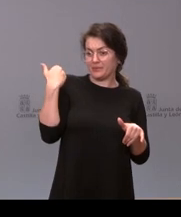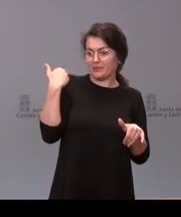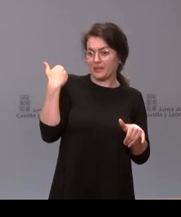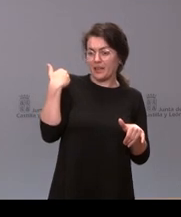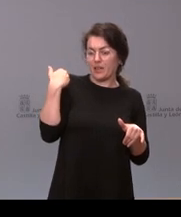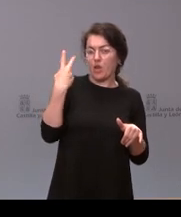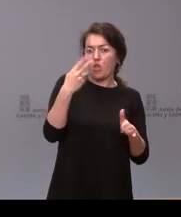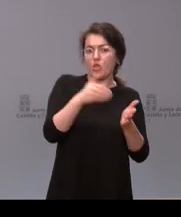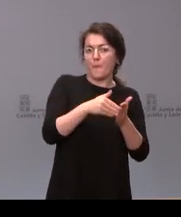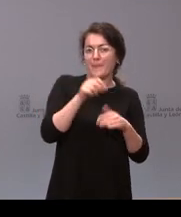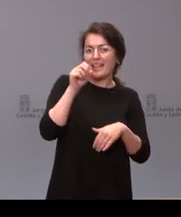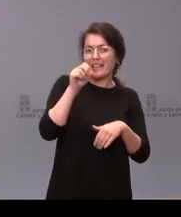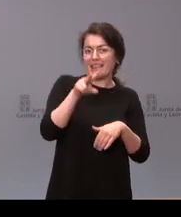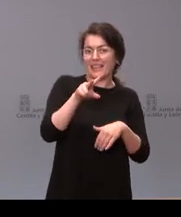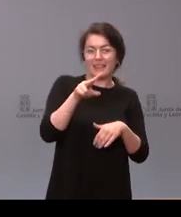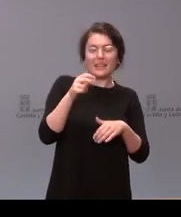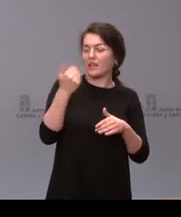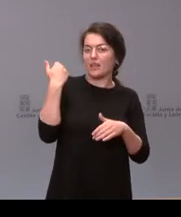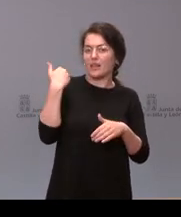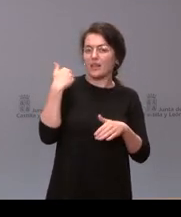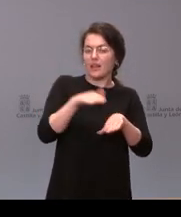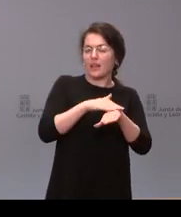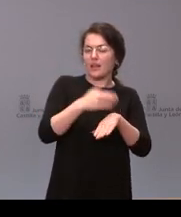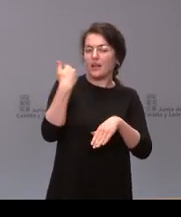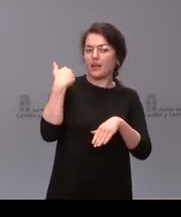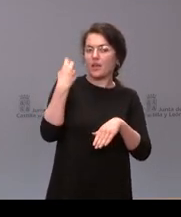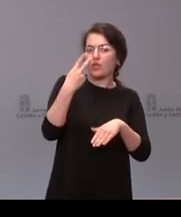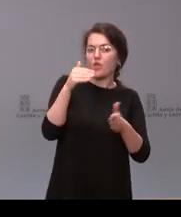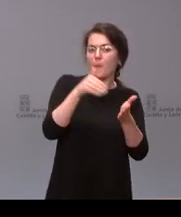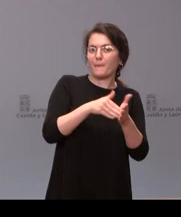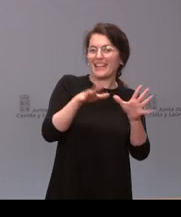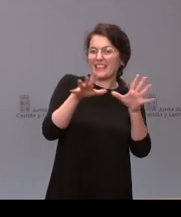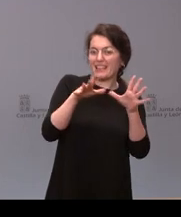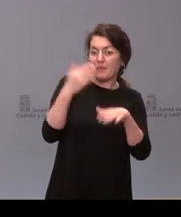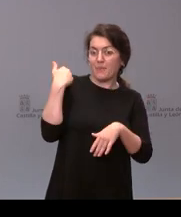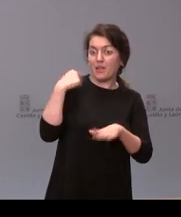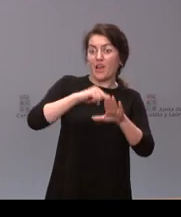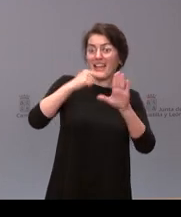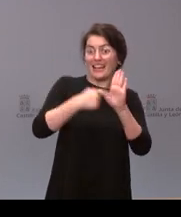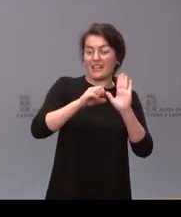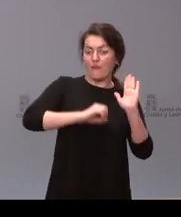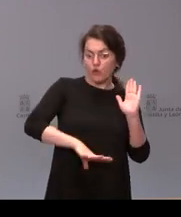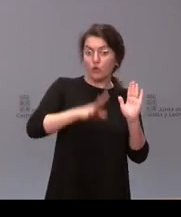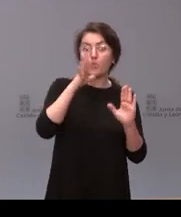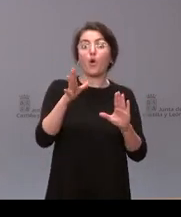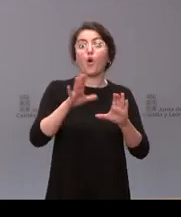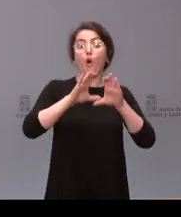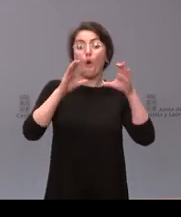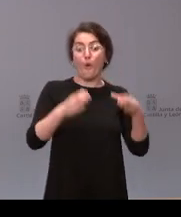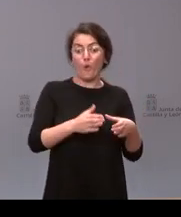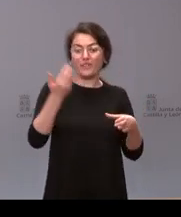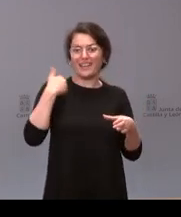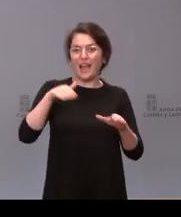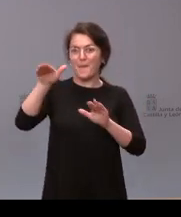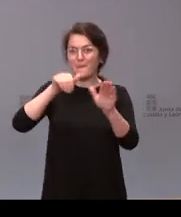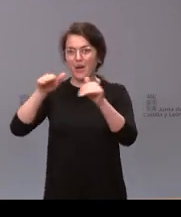anterior ley del aborto, que fue cuando la Junta consultó a aquellos médicos que se atenían al ejercicio de ese derecho y que